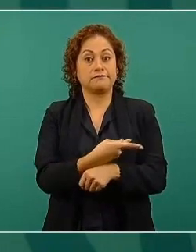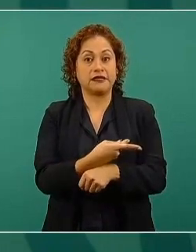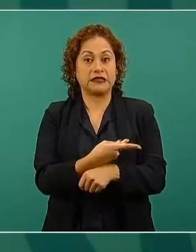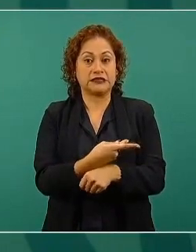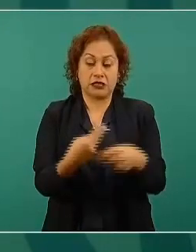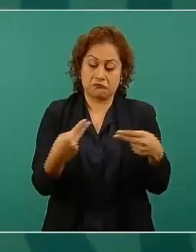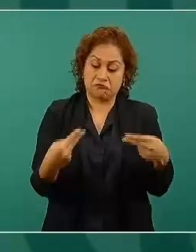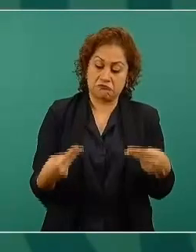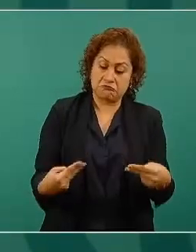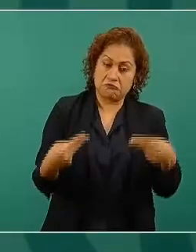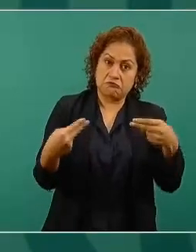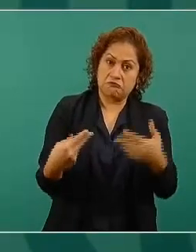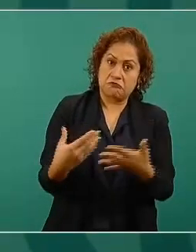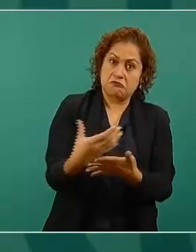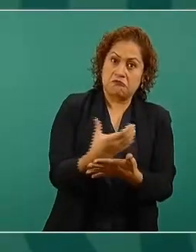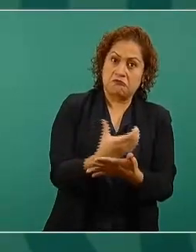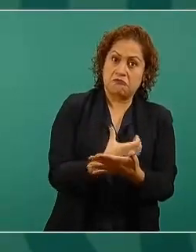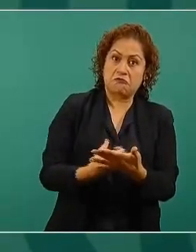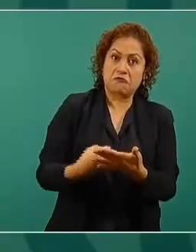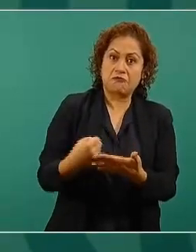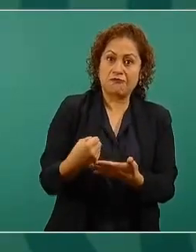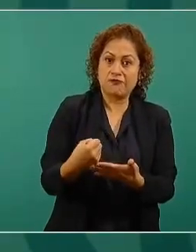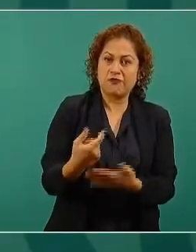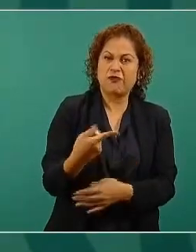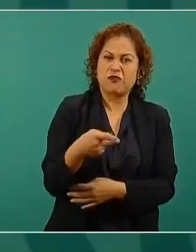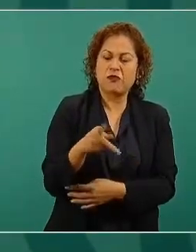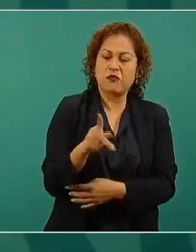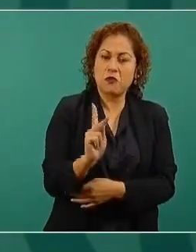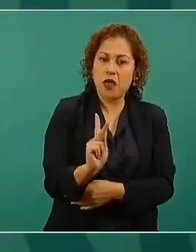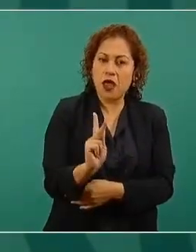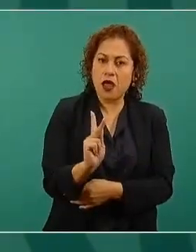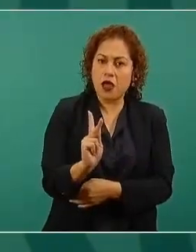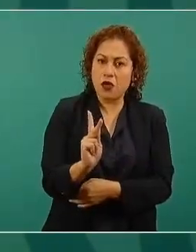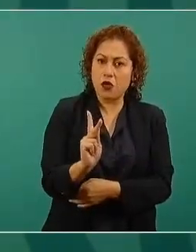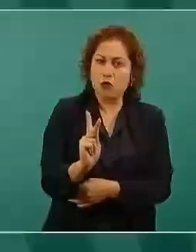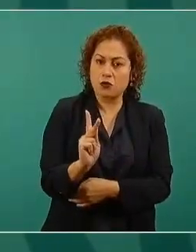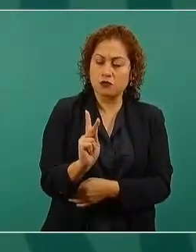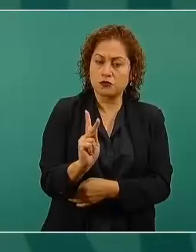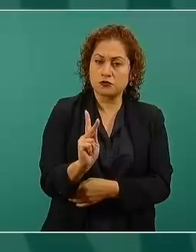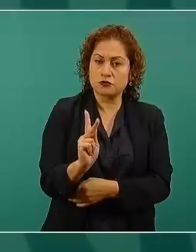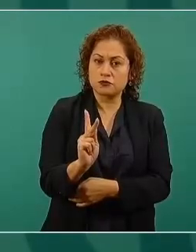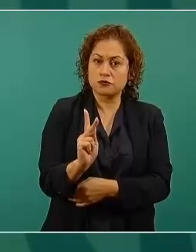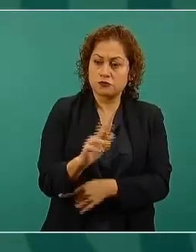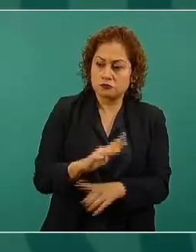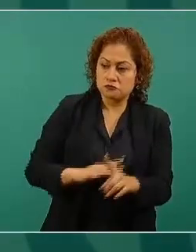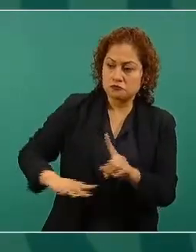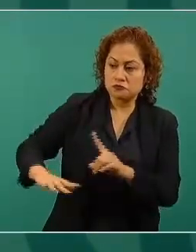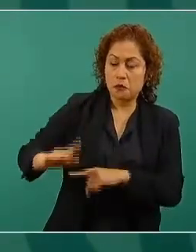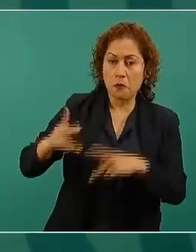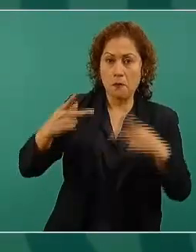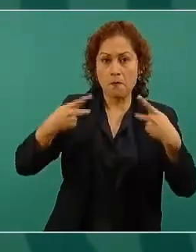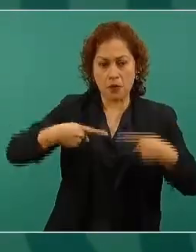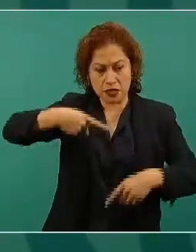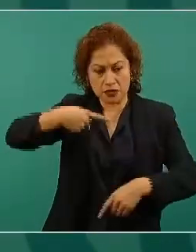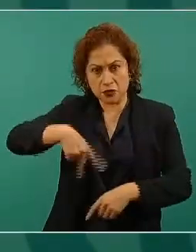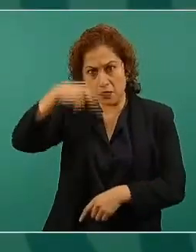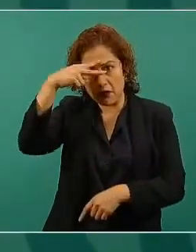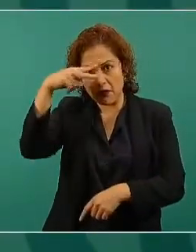a costa de los mexicanos, porque